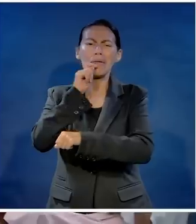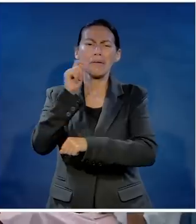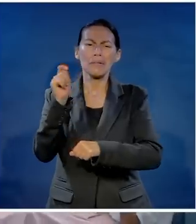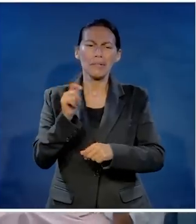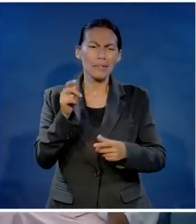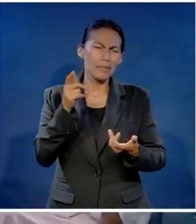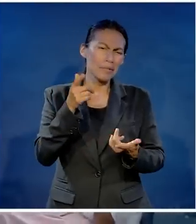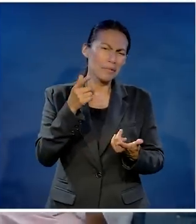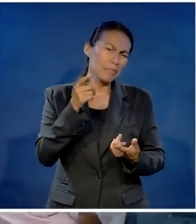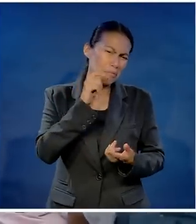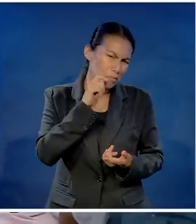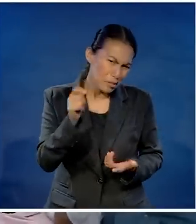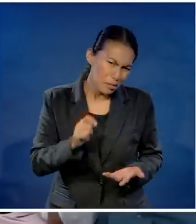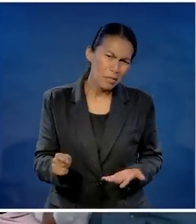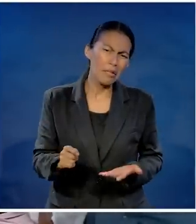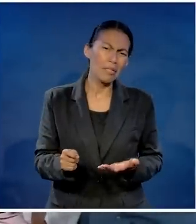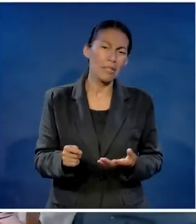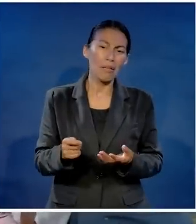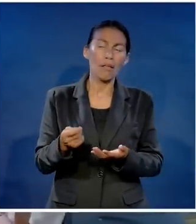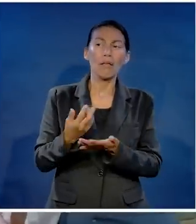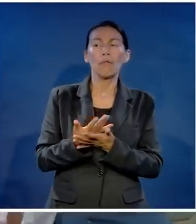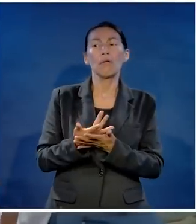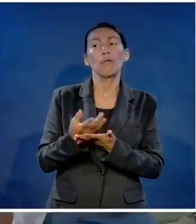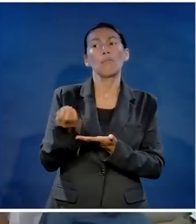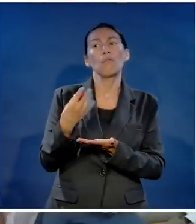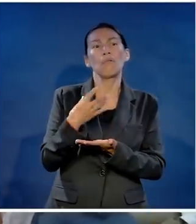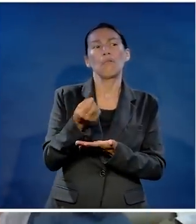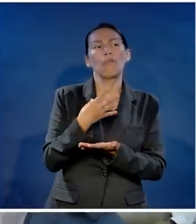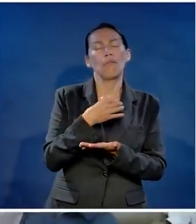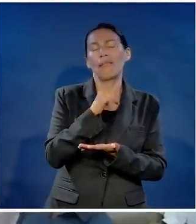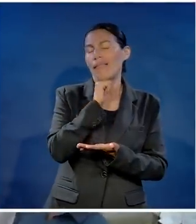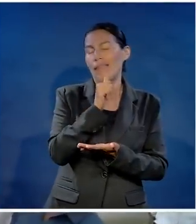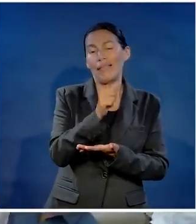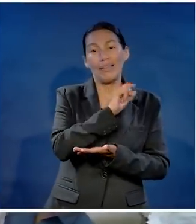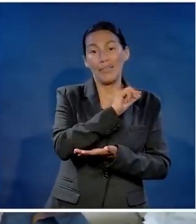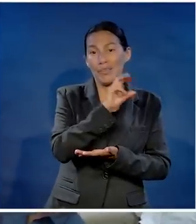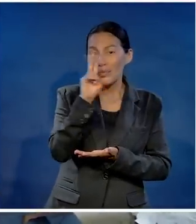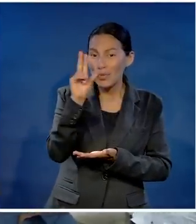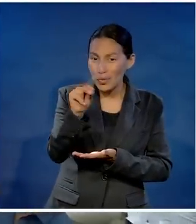Hay otro principio para mejorar nuestras relaciones personales.